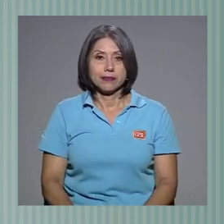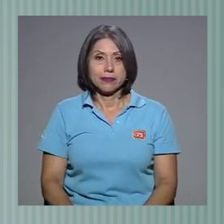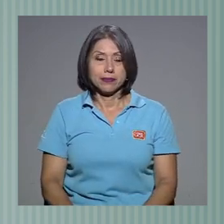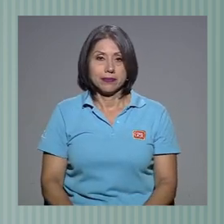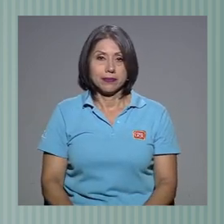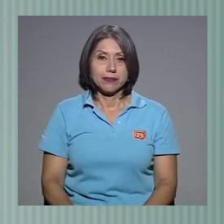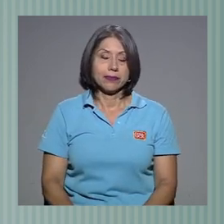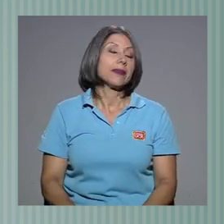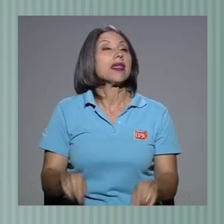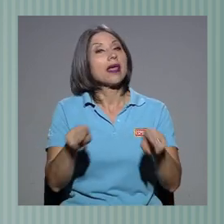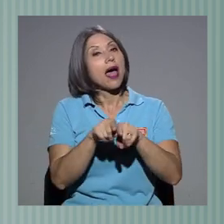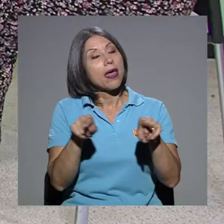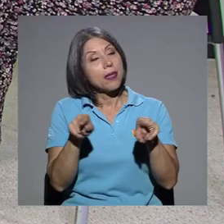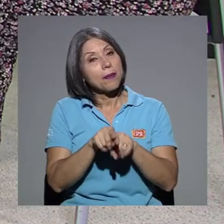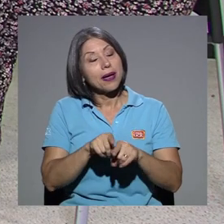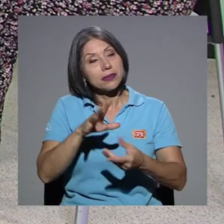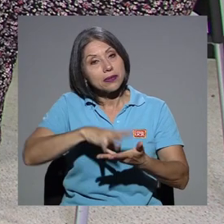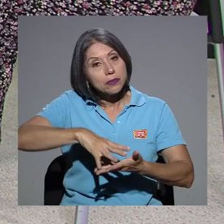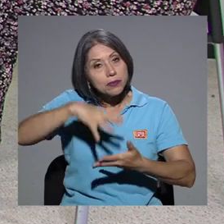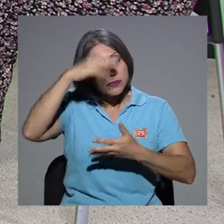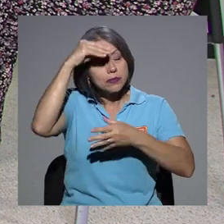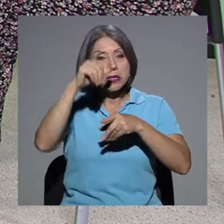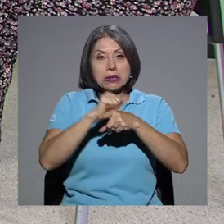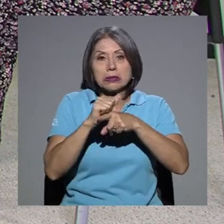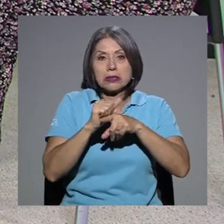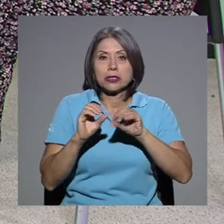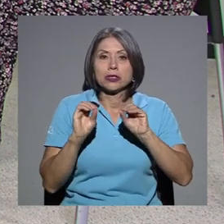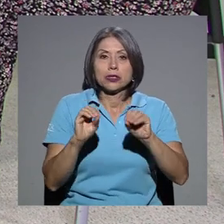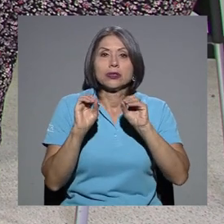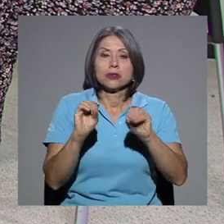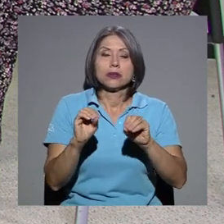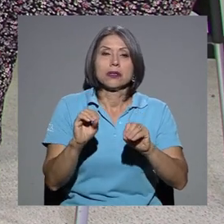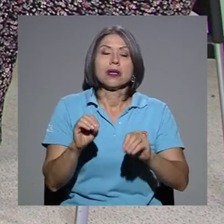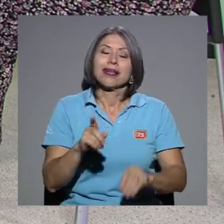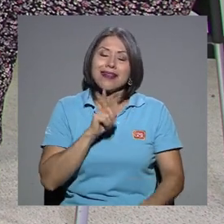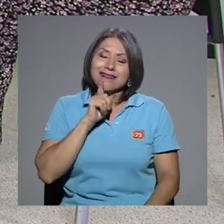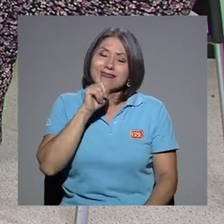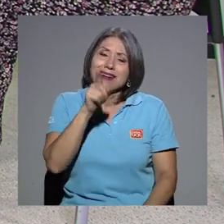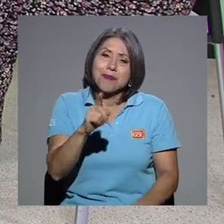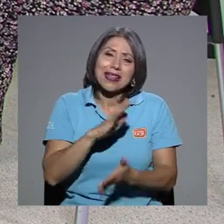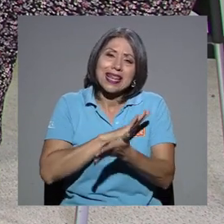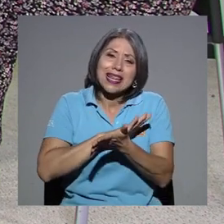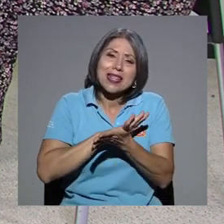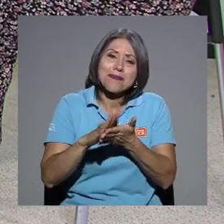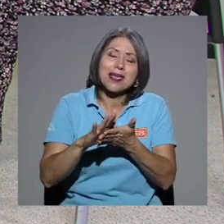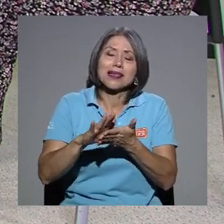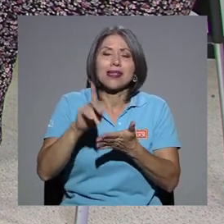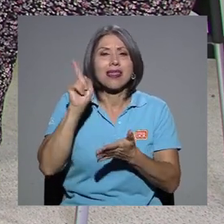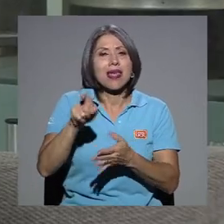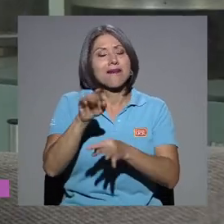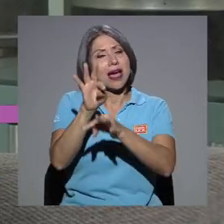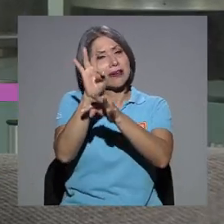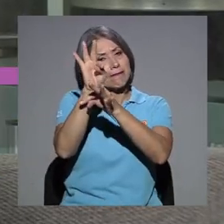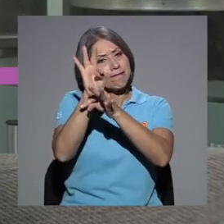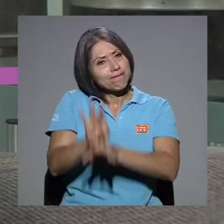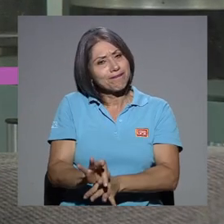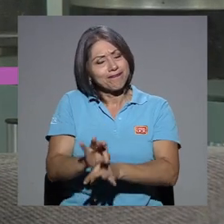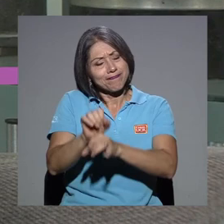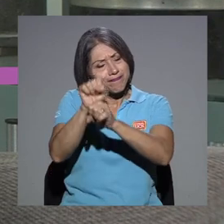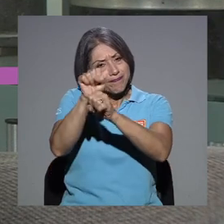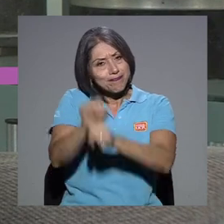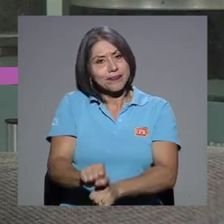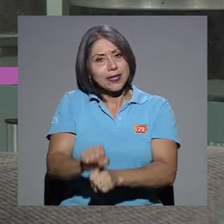Y además de educarnos, también ya hacer un hábito. O que realmente los hábitos de limpieza en nuestra población sean